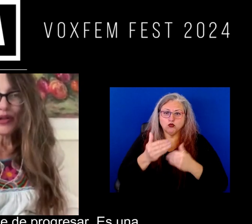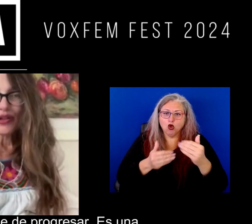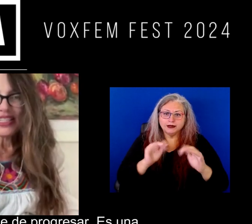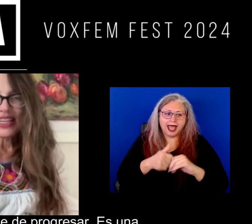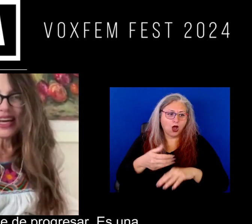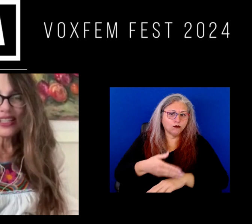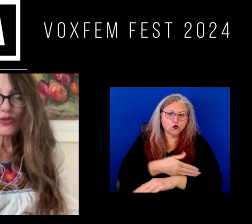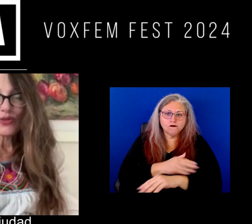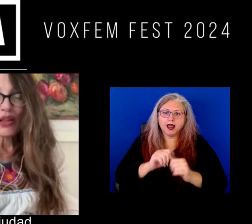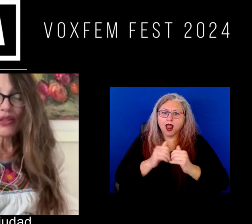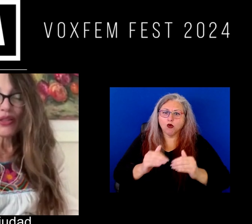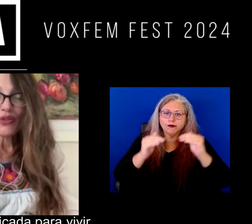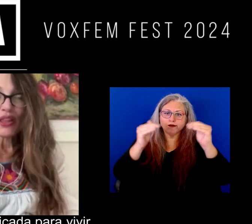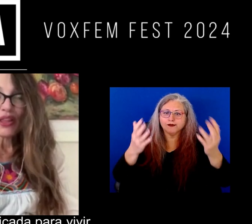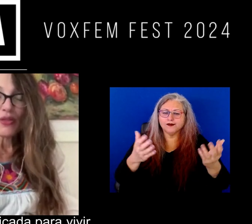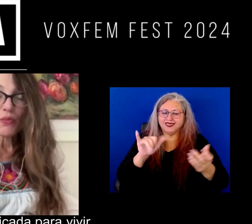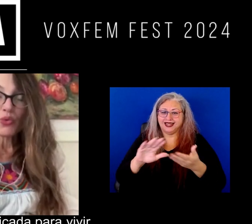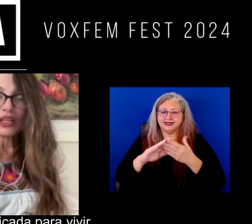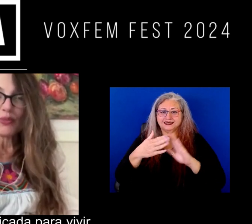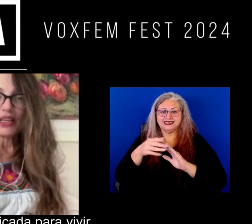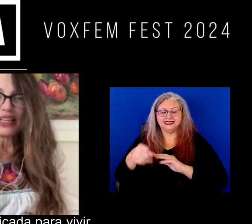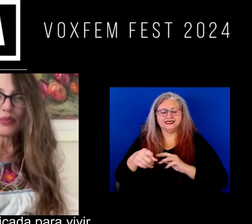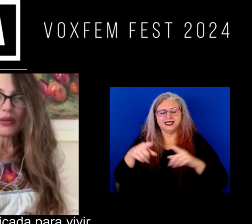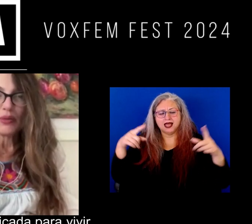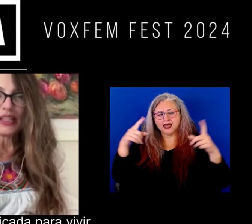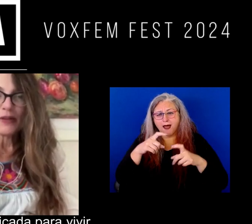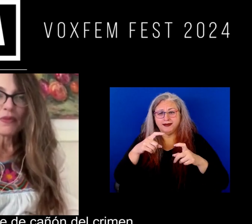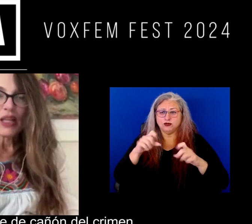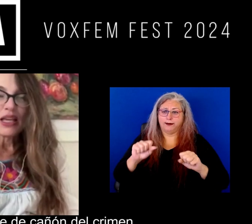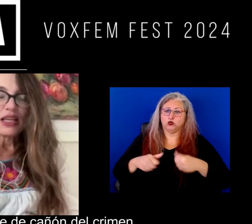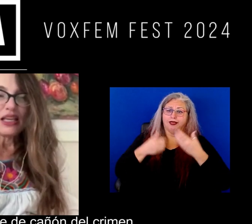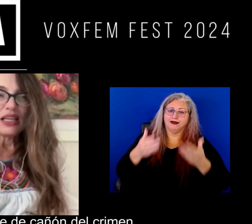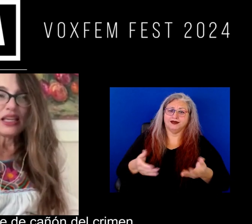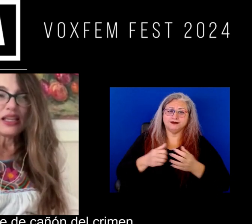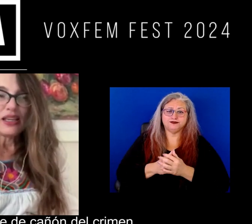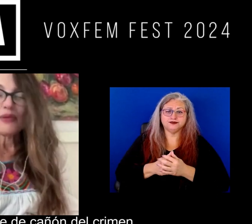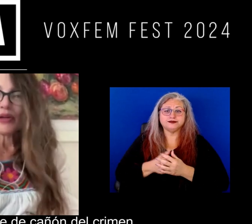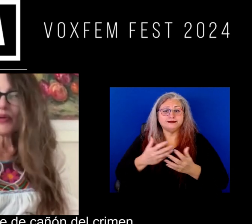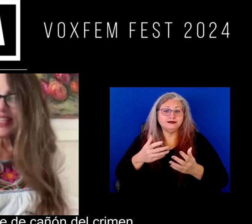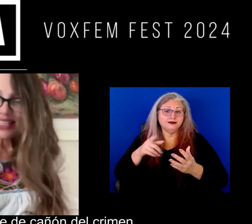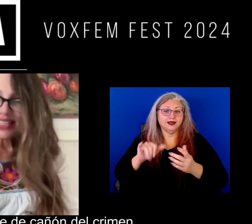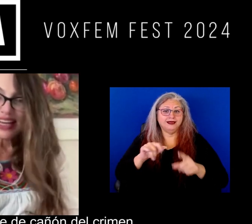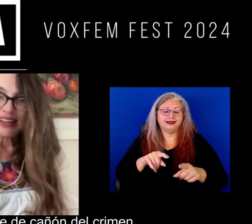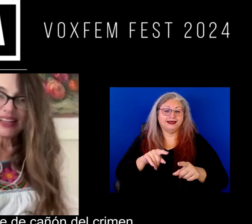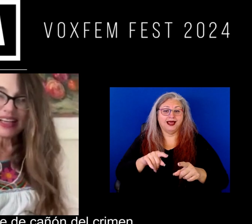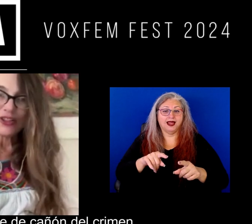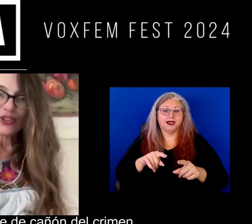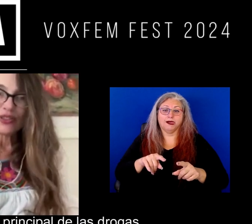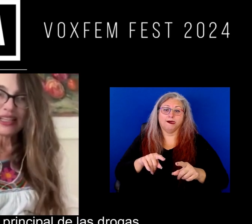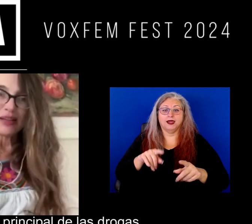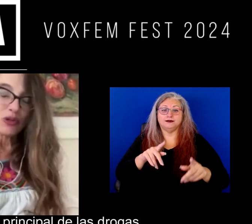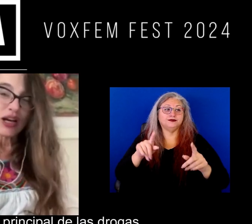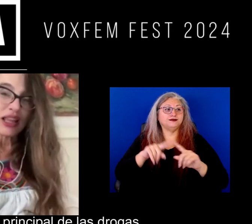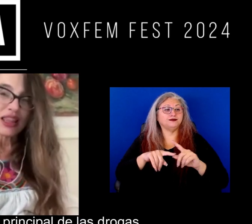progresar es una ciudad muy complicada para vivir y bueno y es carne de